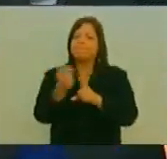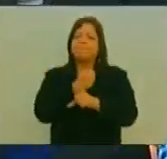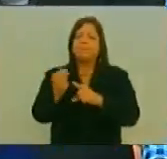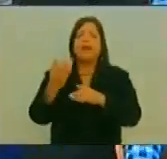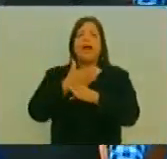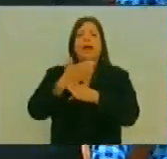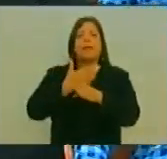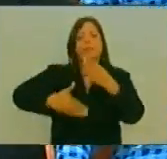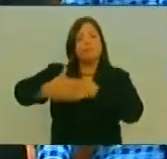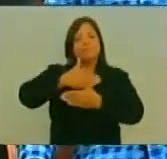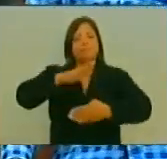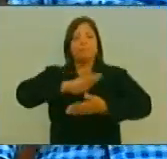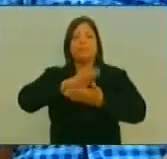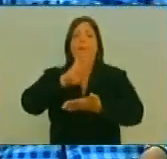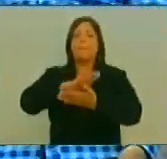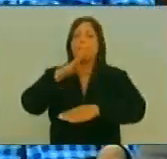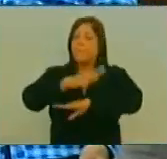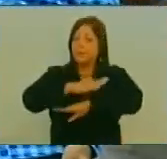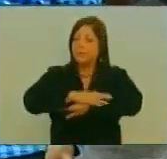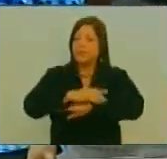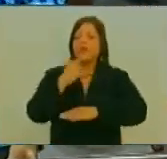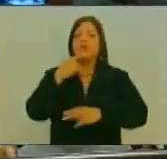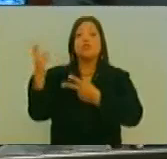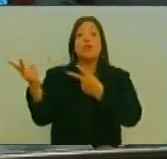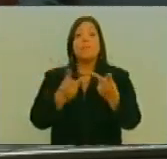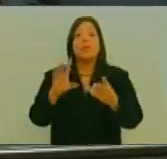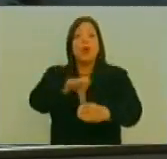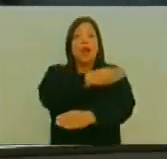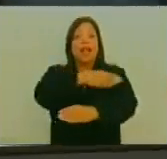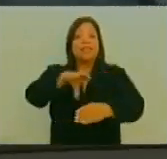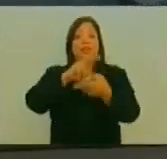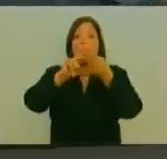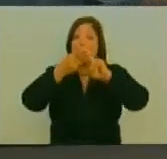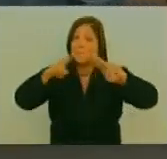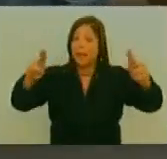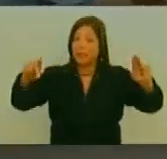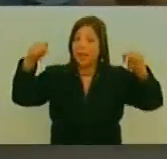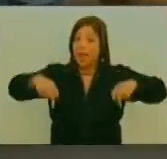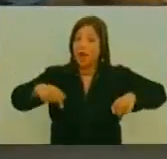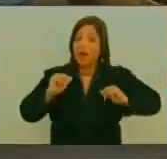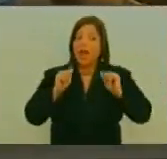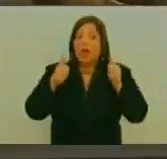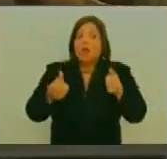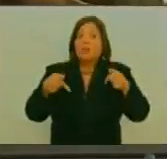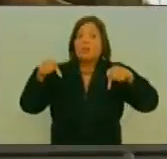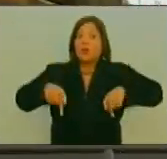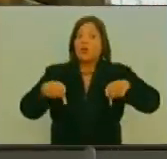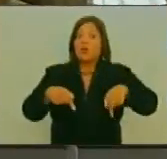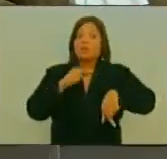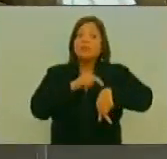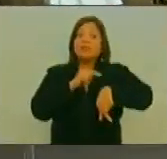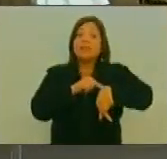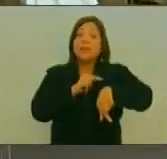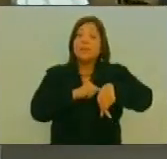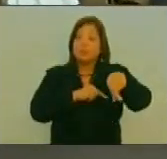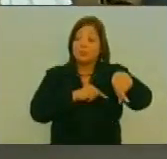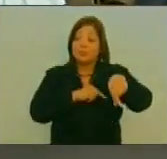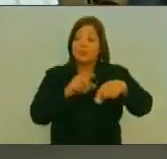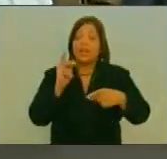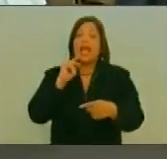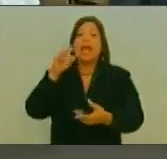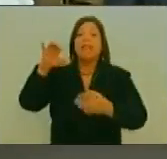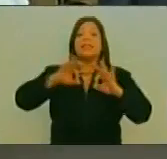convivencia Pacífica Yo los invito Entonces A la cantata Por la paz Que va a empezar En poco En el teatro